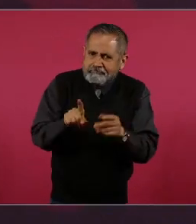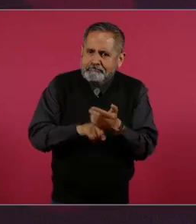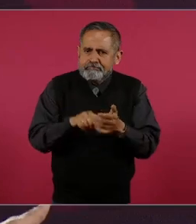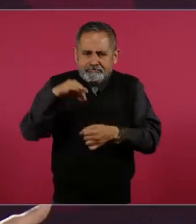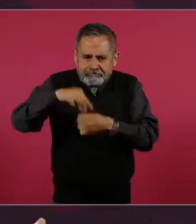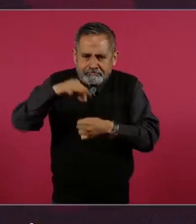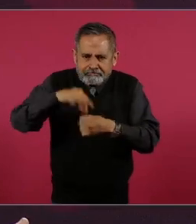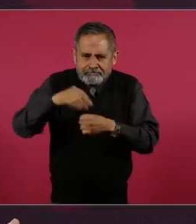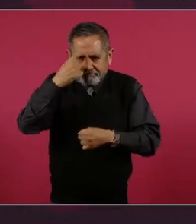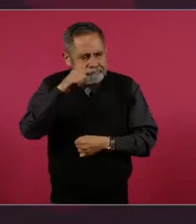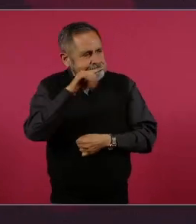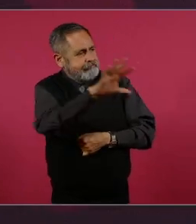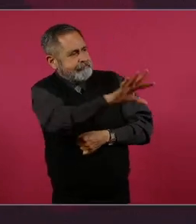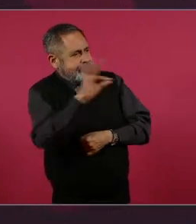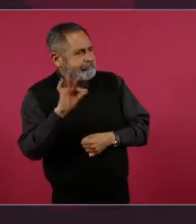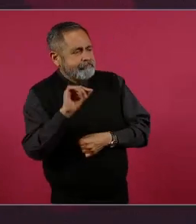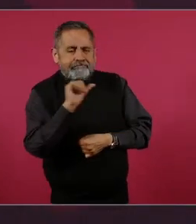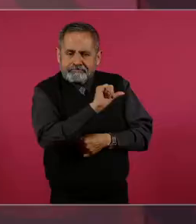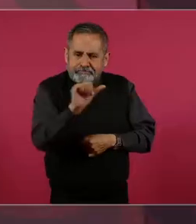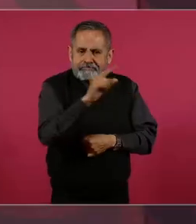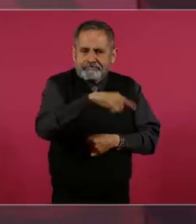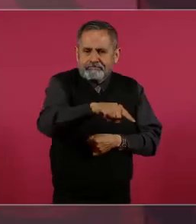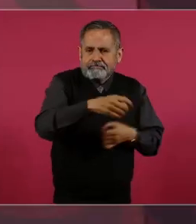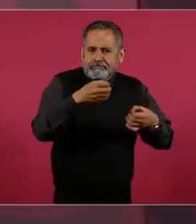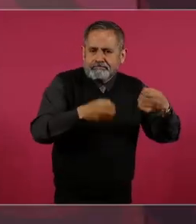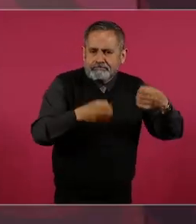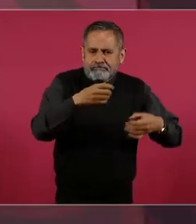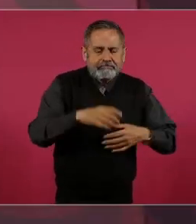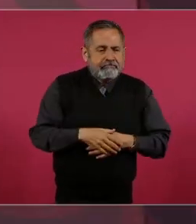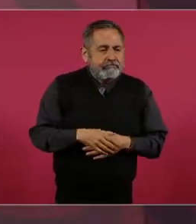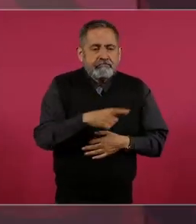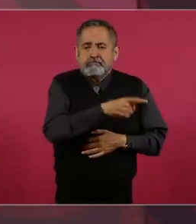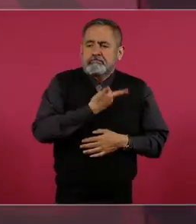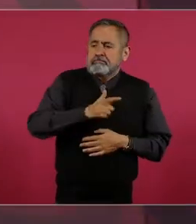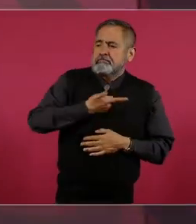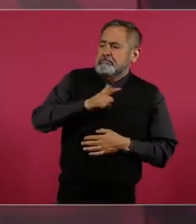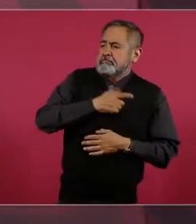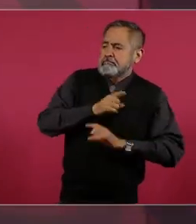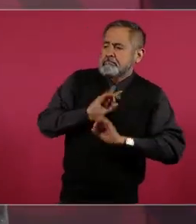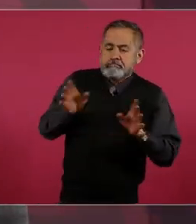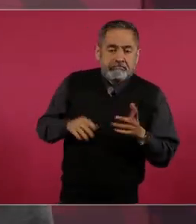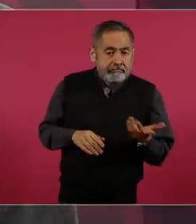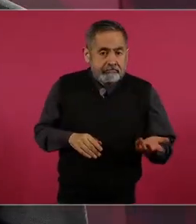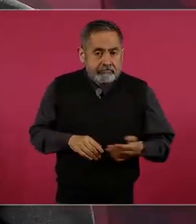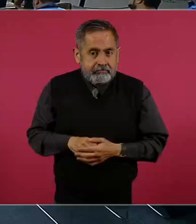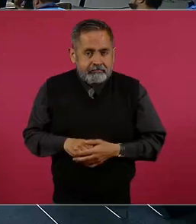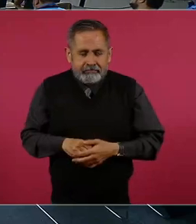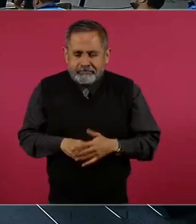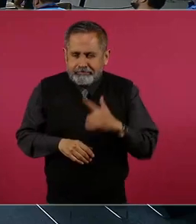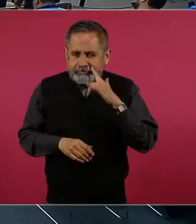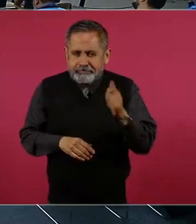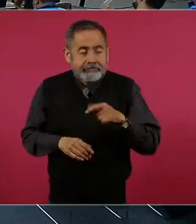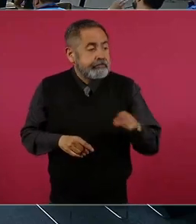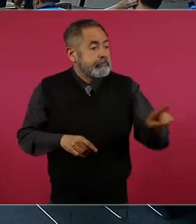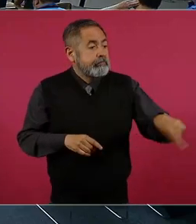Entonces, no les gusta y me llama mucho la atención porque a los que no les gusta,